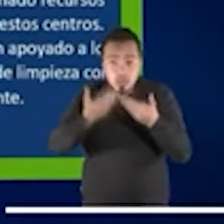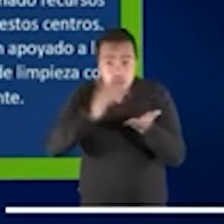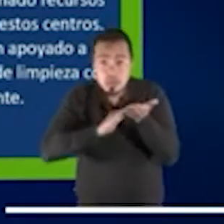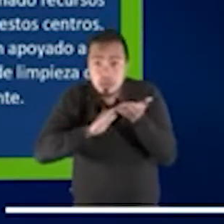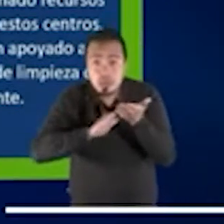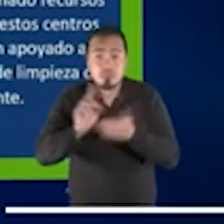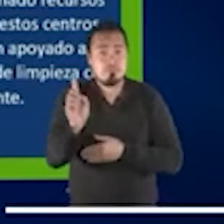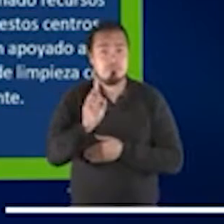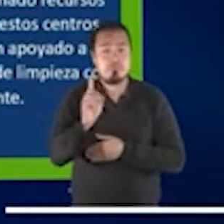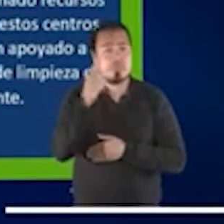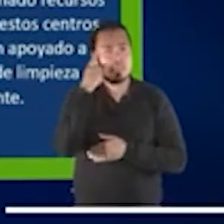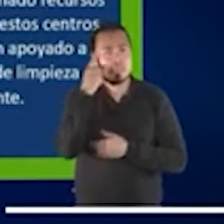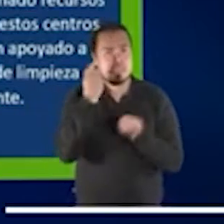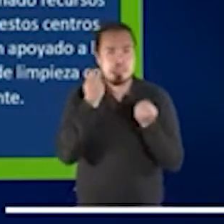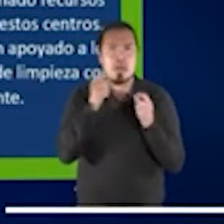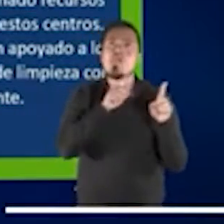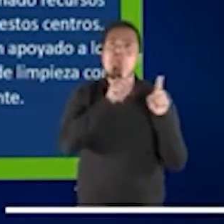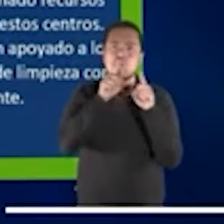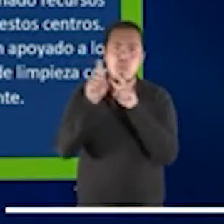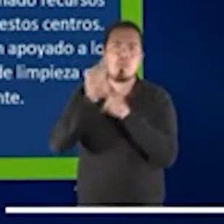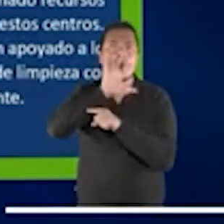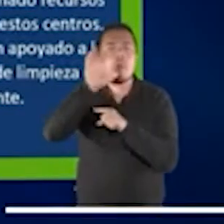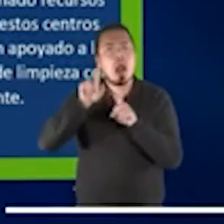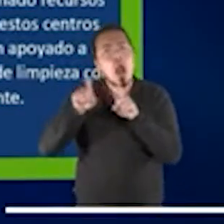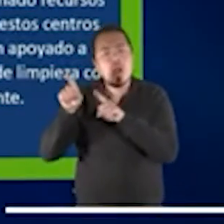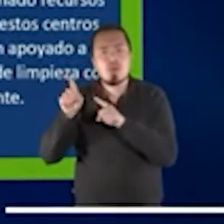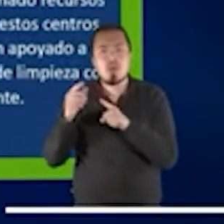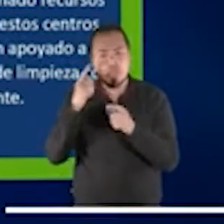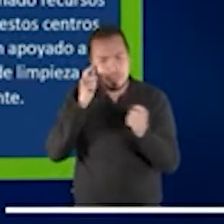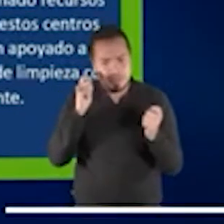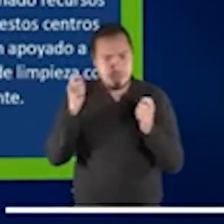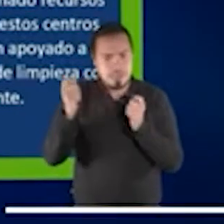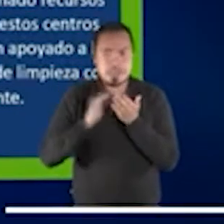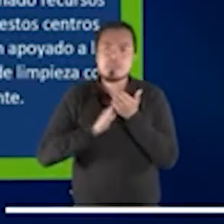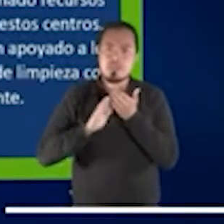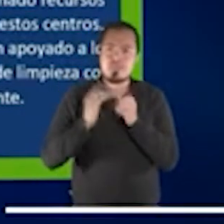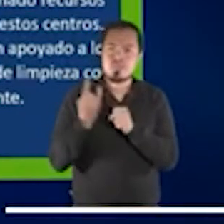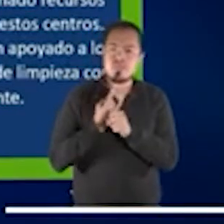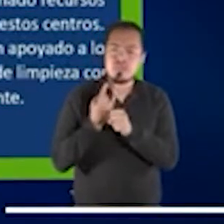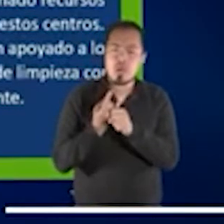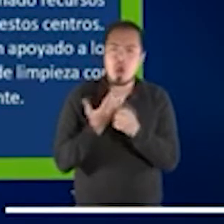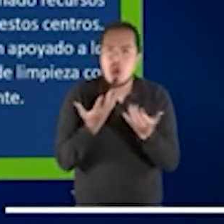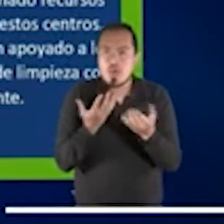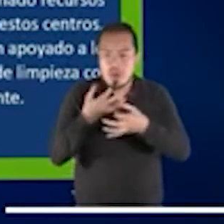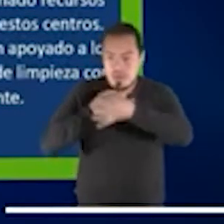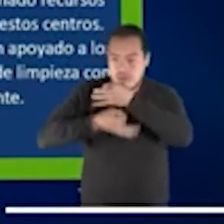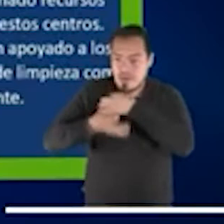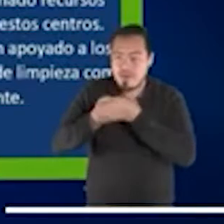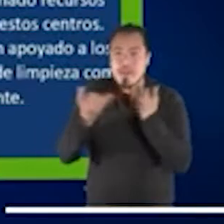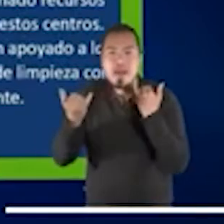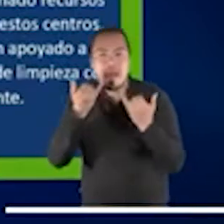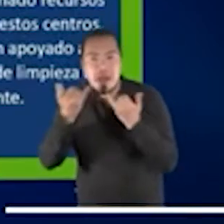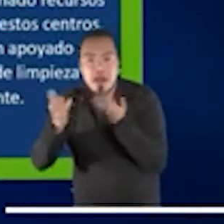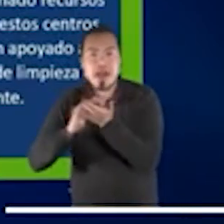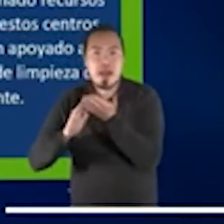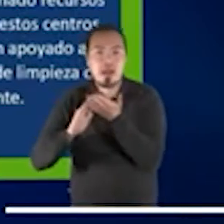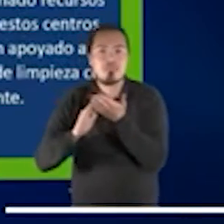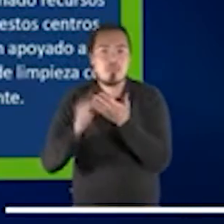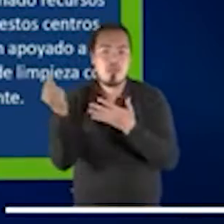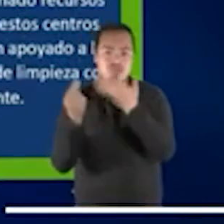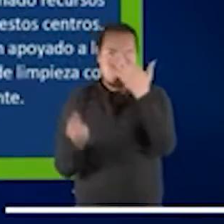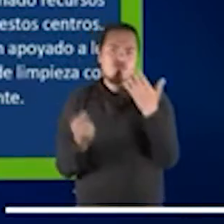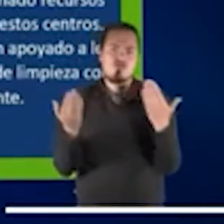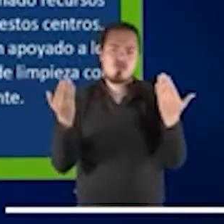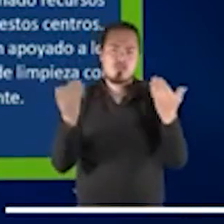otros han empezado a desarrollar el uso de medios telemáticos, video, teléfono, etc. También